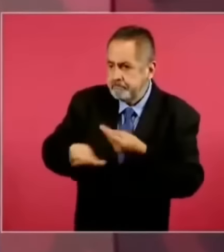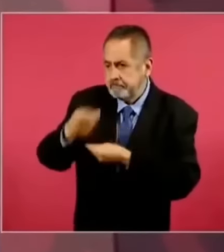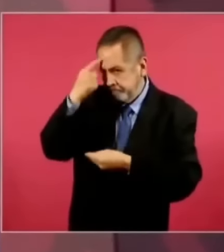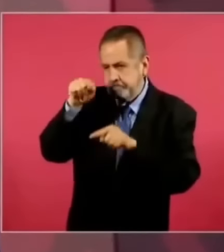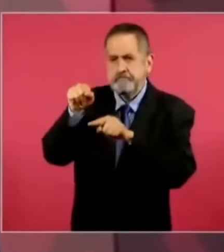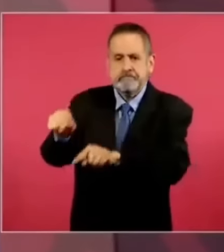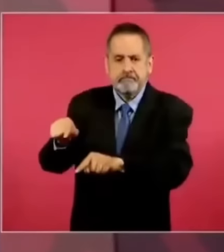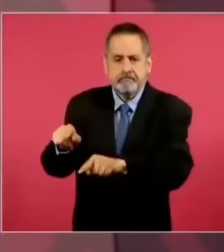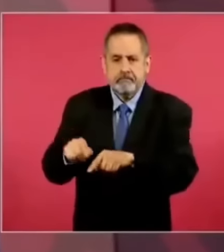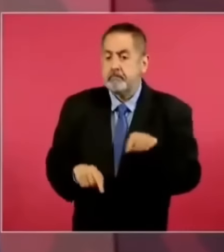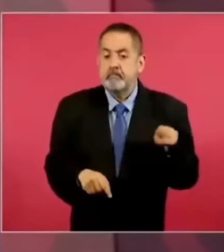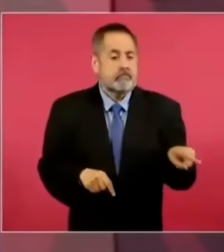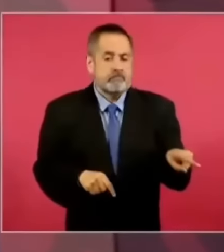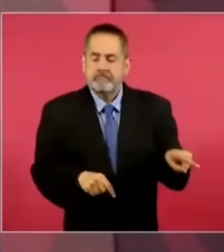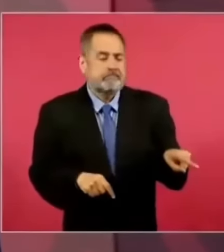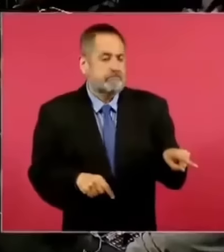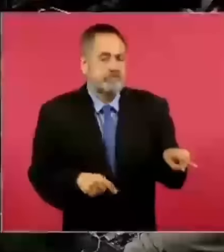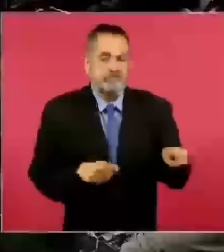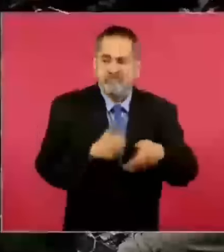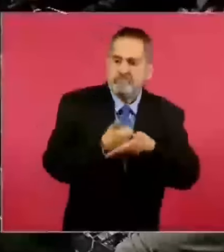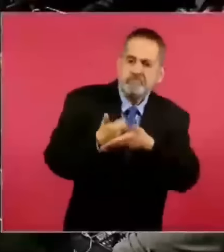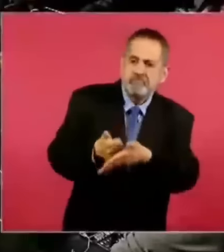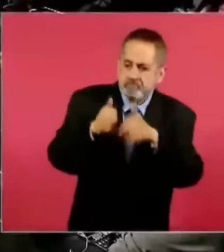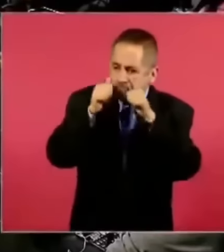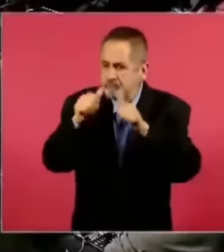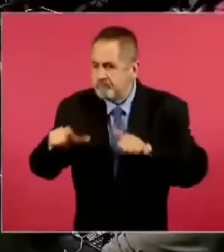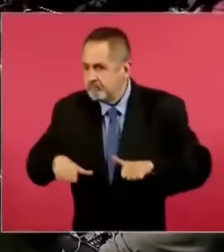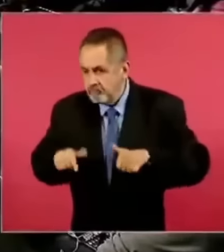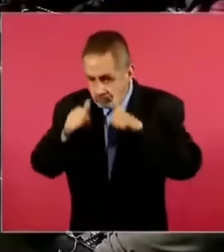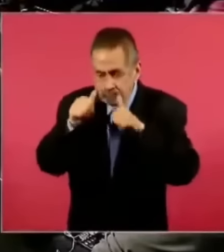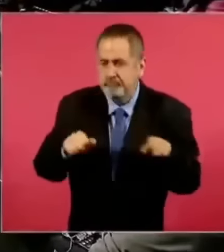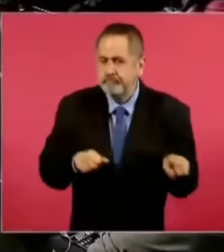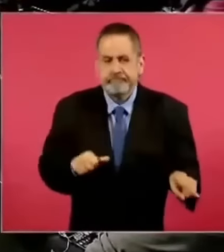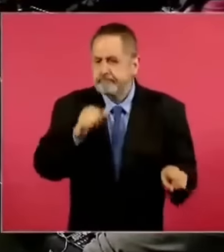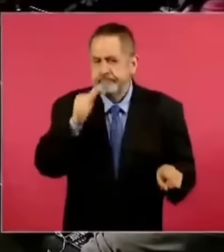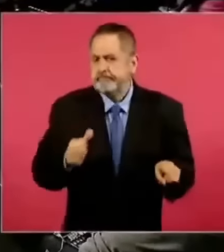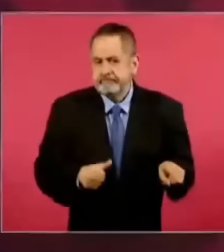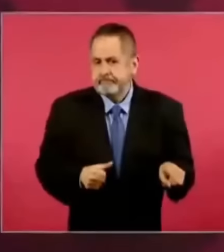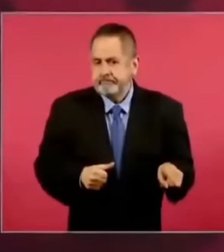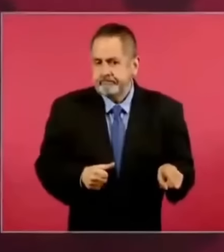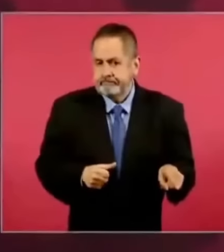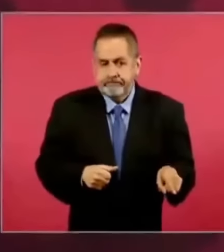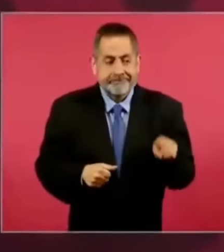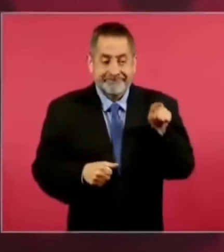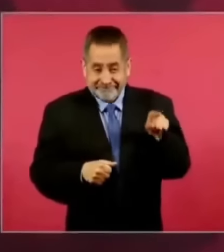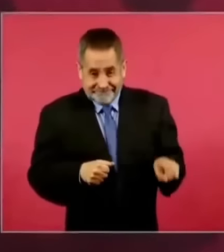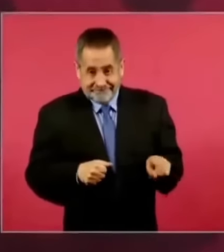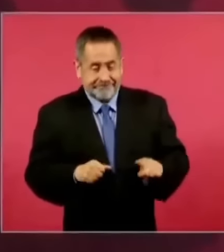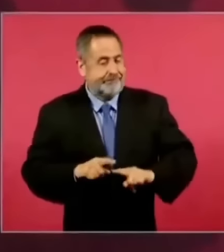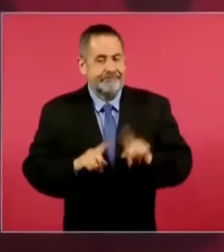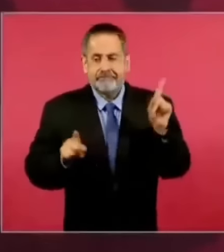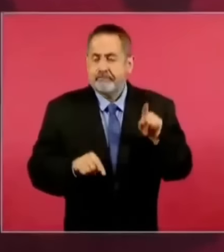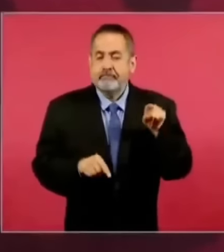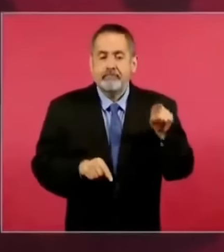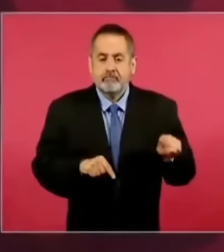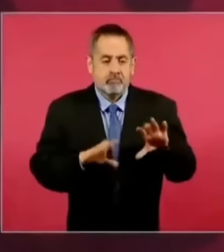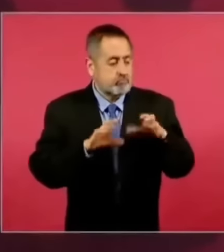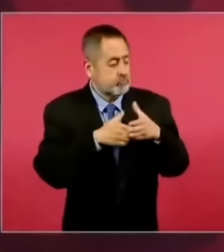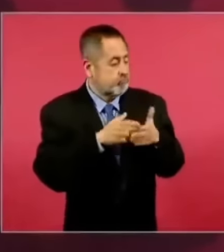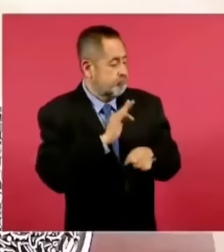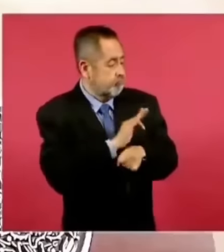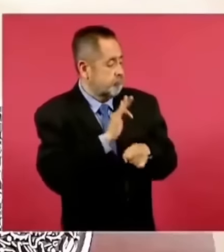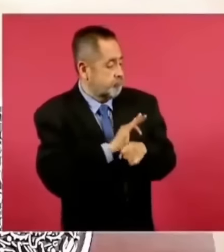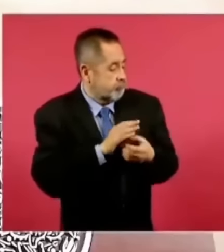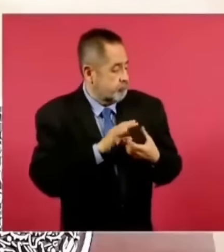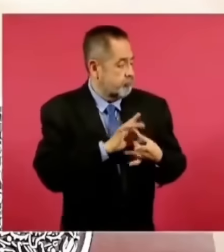Y él no gobernó para el pueblo, él gobernó para los de arriba.